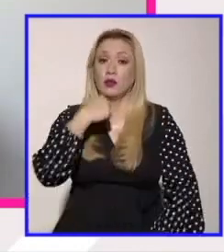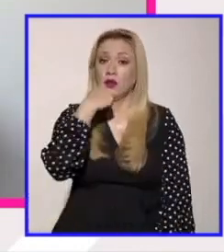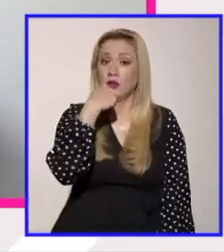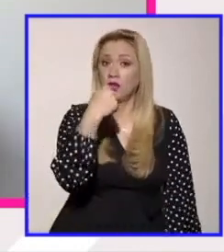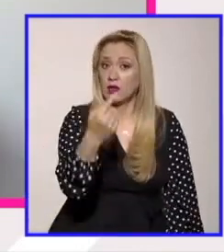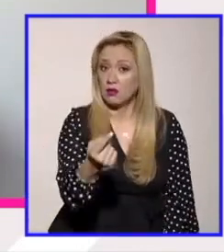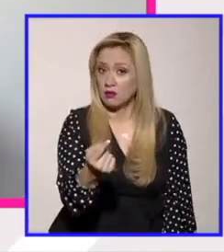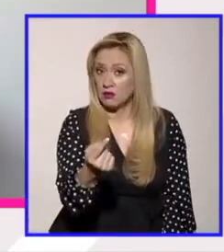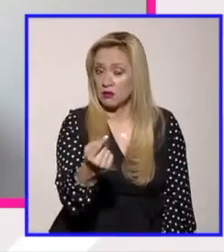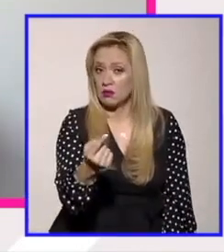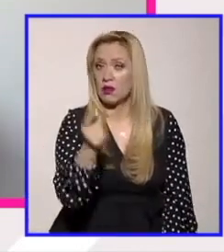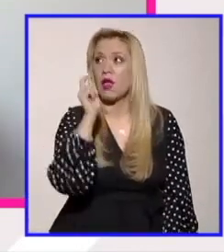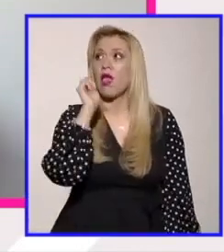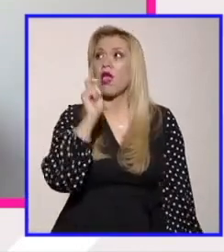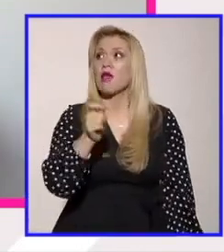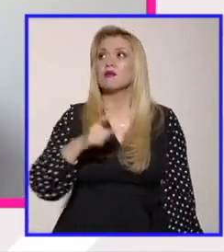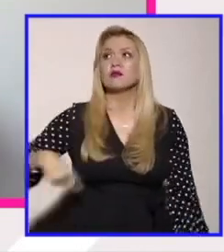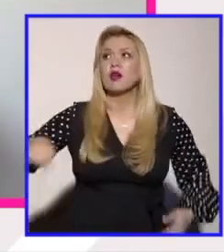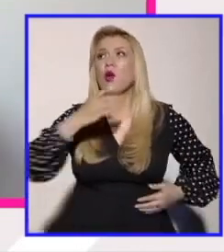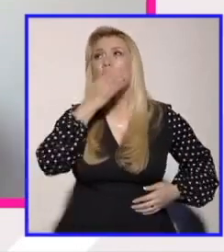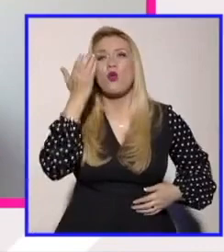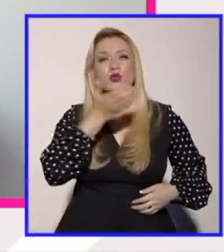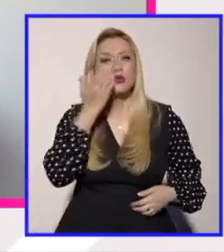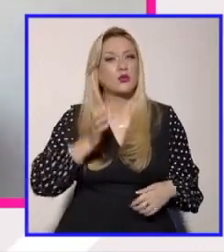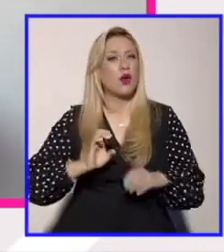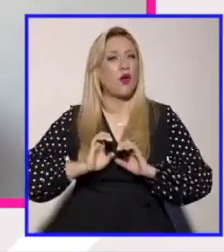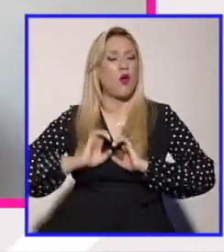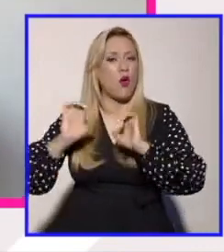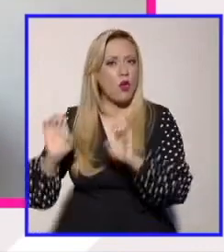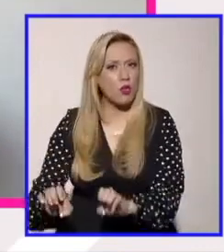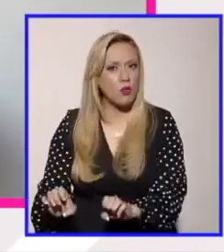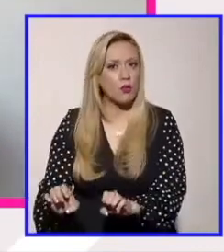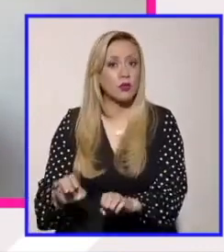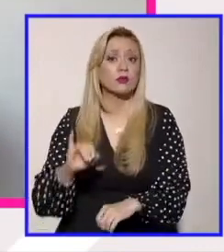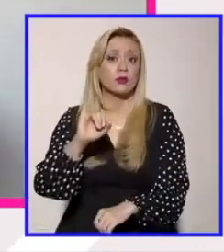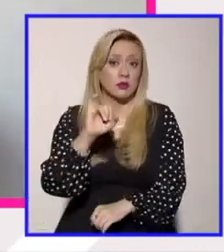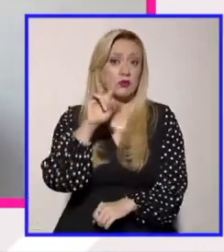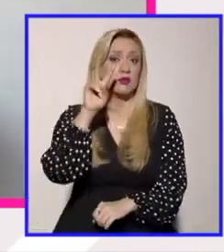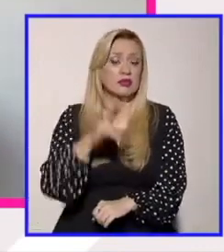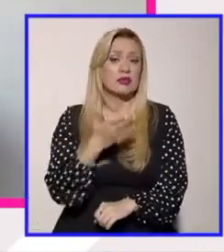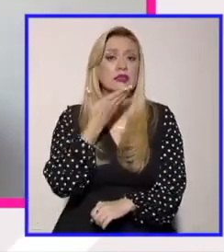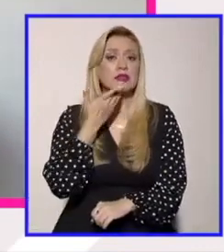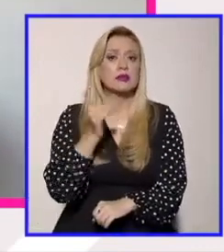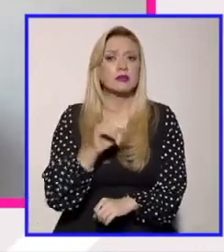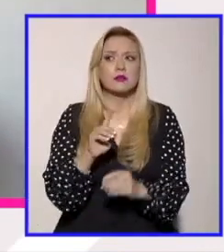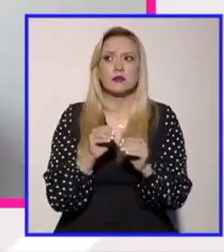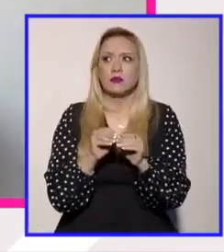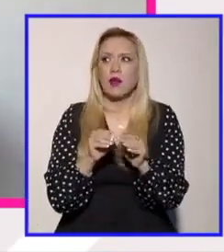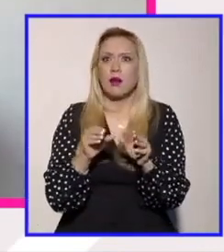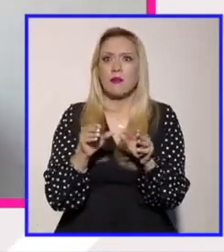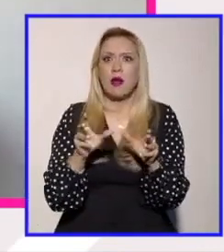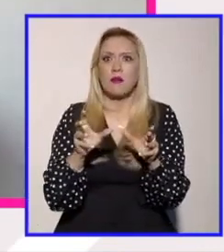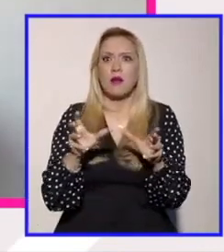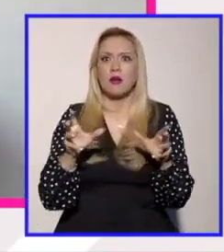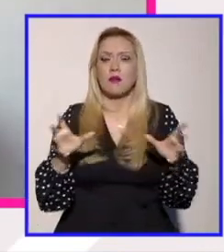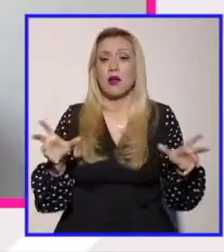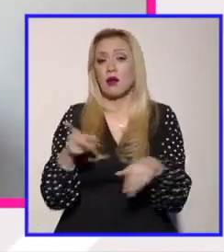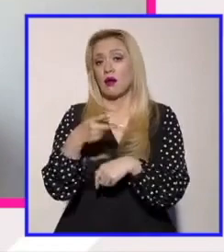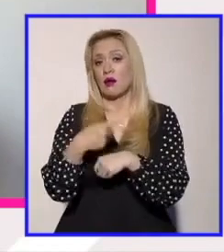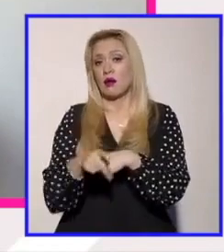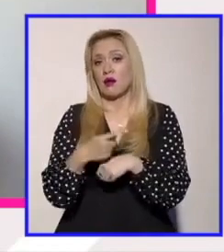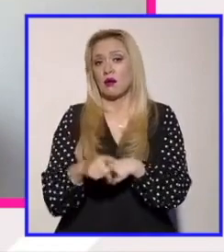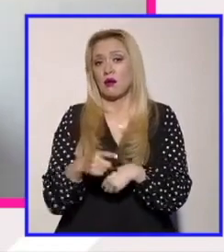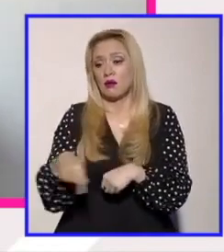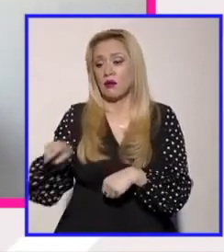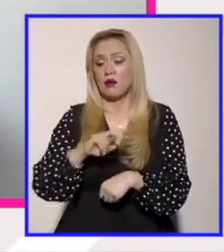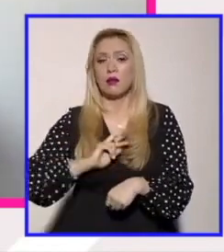símil entre estos discursos transodiantes y cómo sí alimentan también una cultura que pone en riesgo a las vidas de las